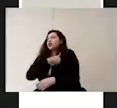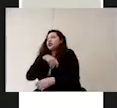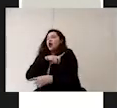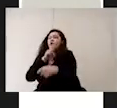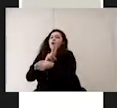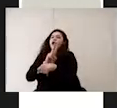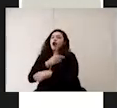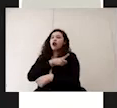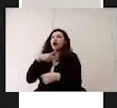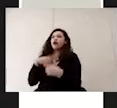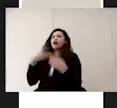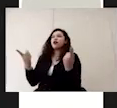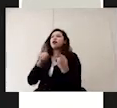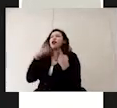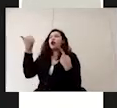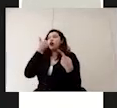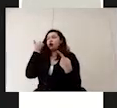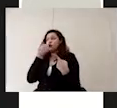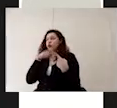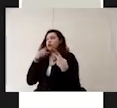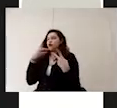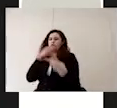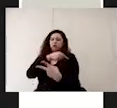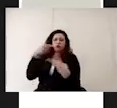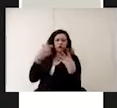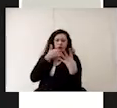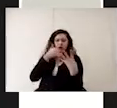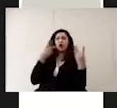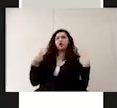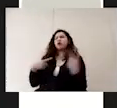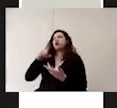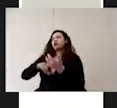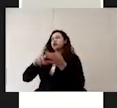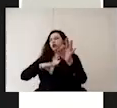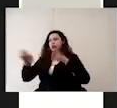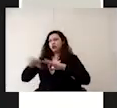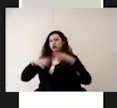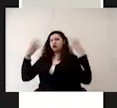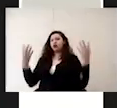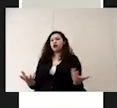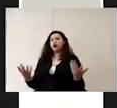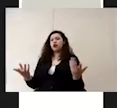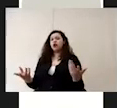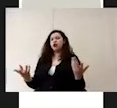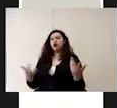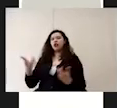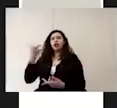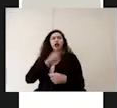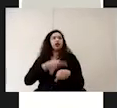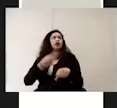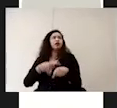ya sea del alumno o los alumnos o el trabajador que tengamos como caso sospechoso